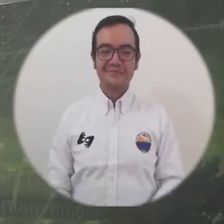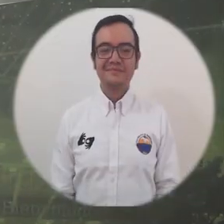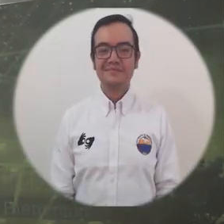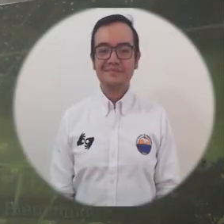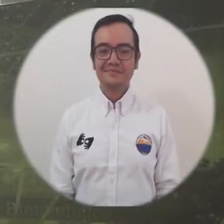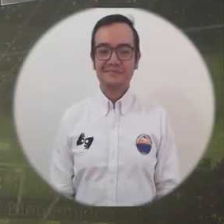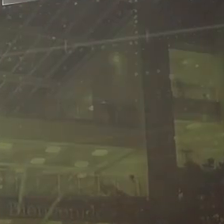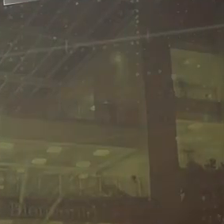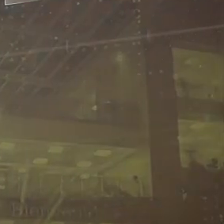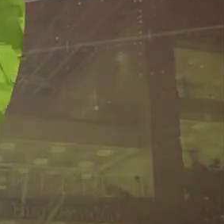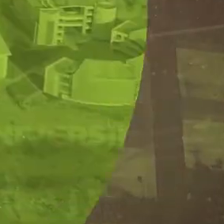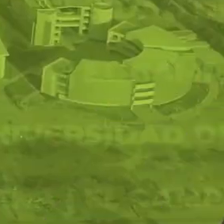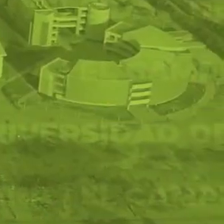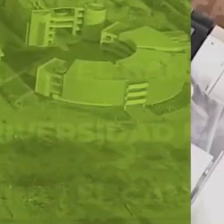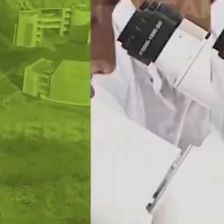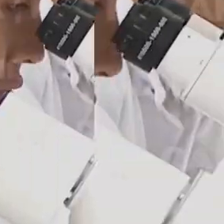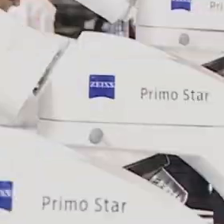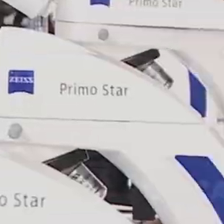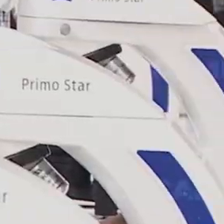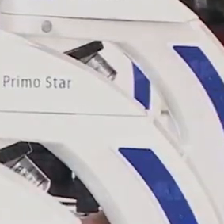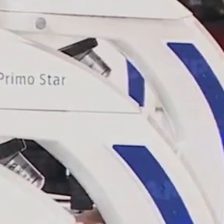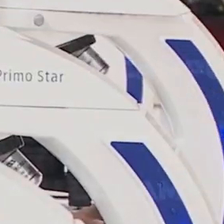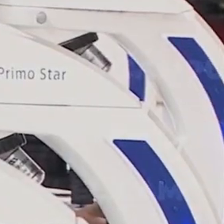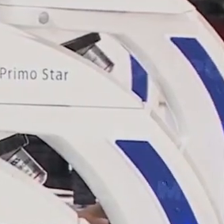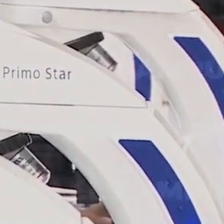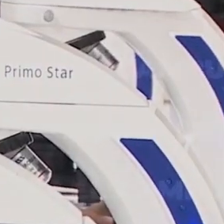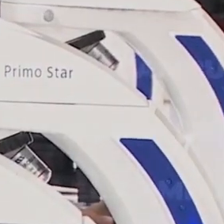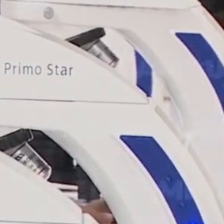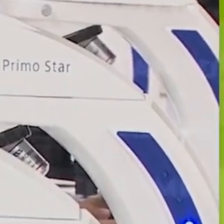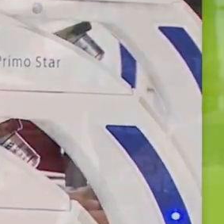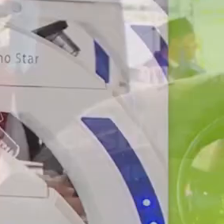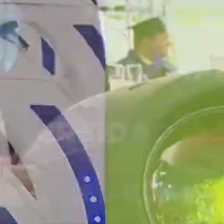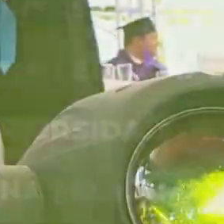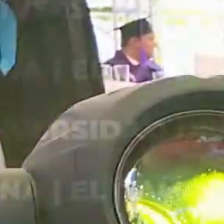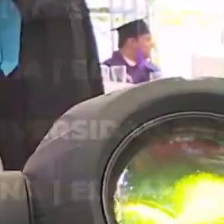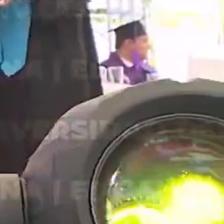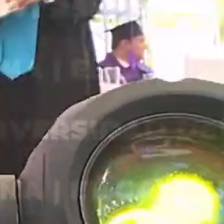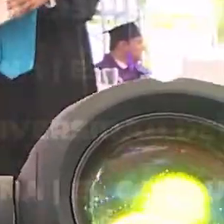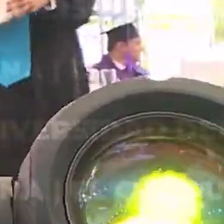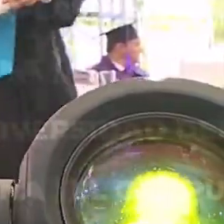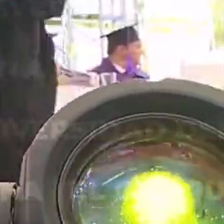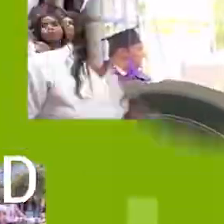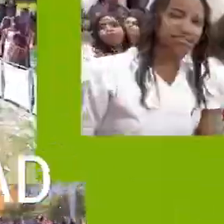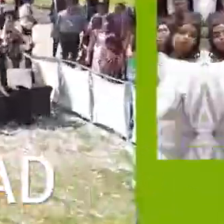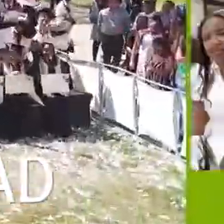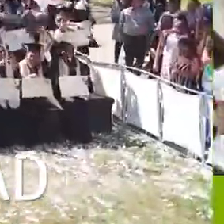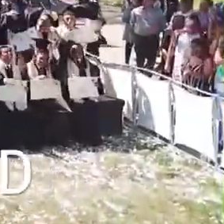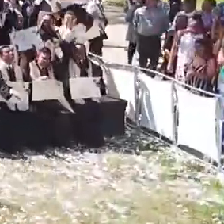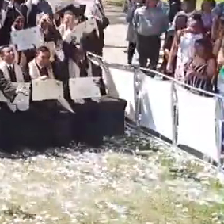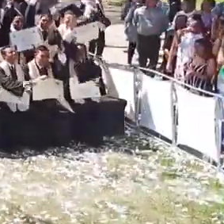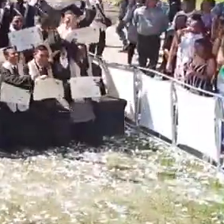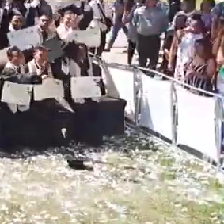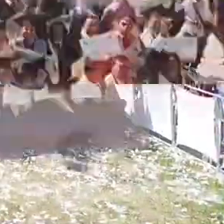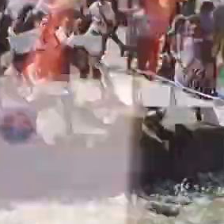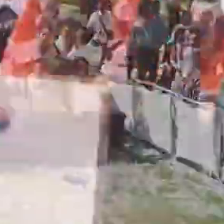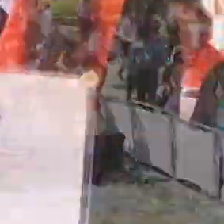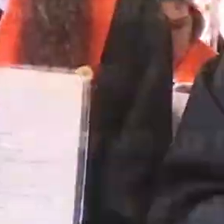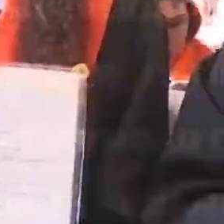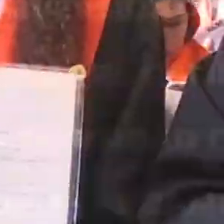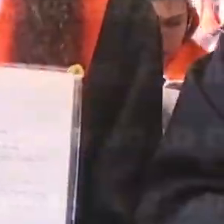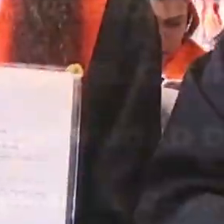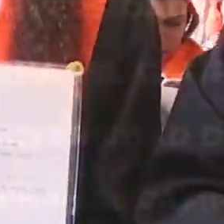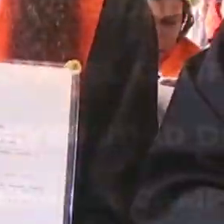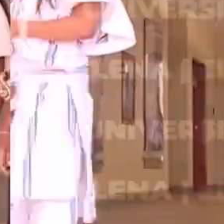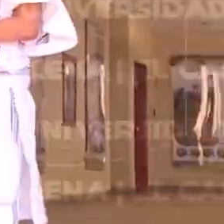acreditación nuestra definición de calidad es educación para